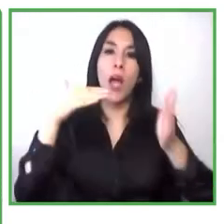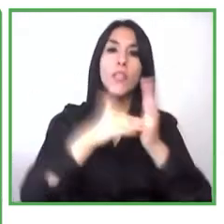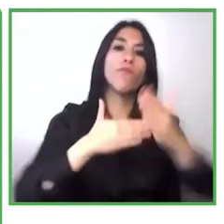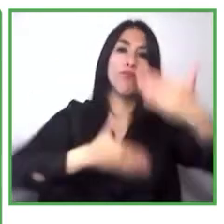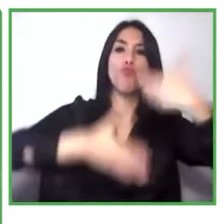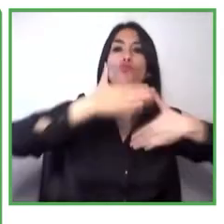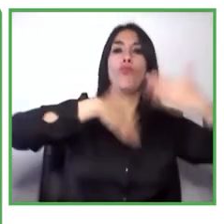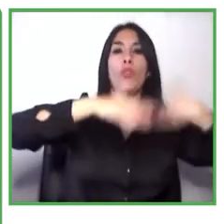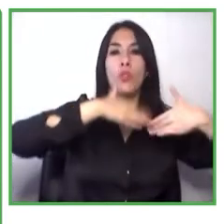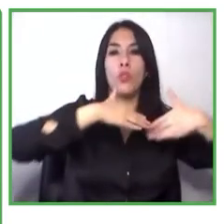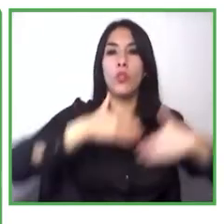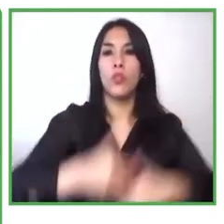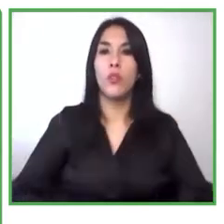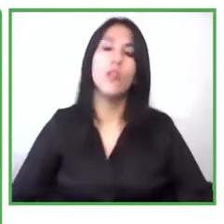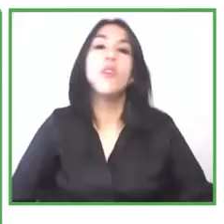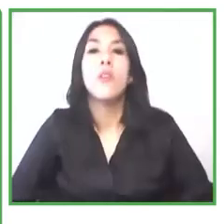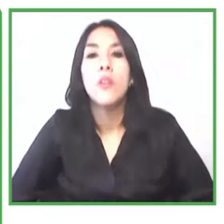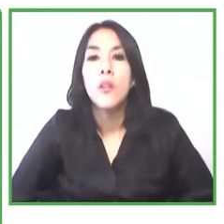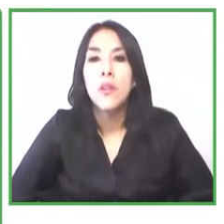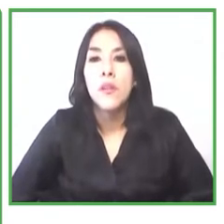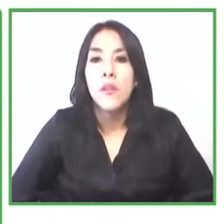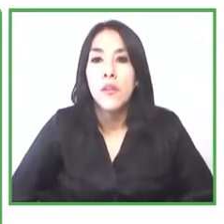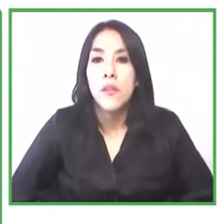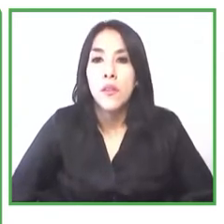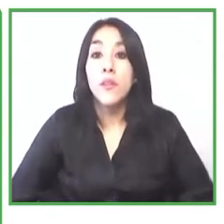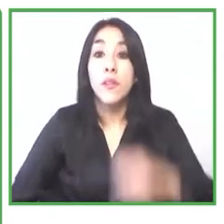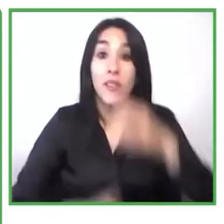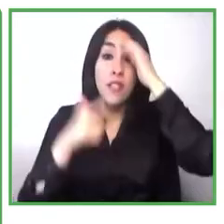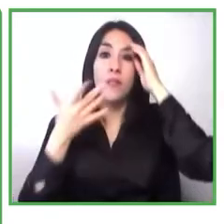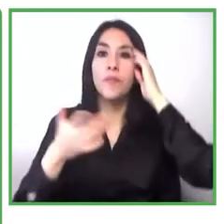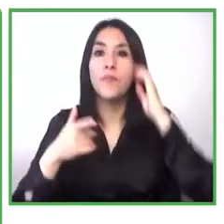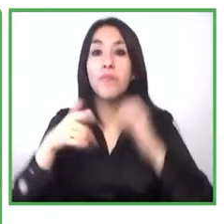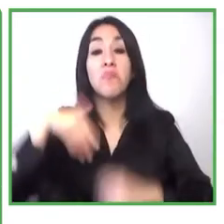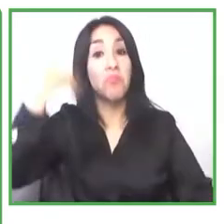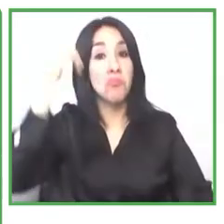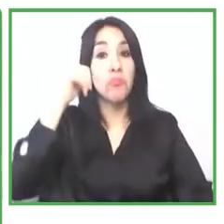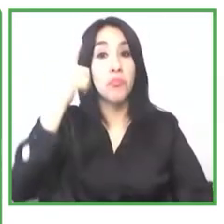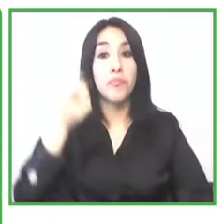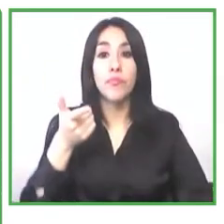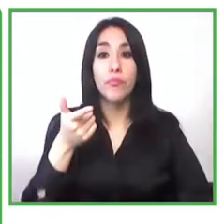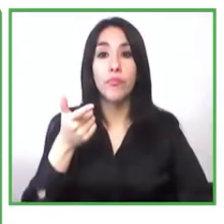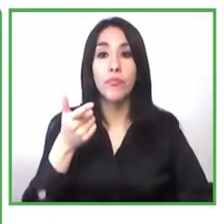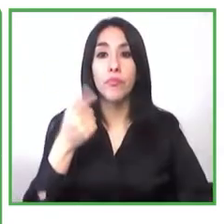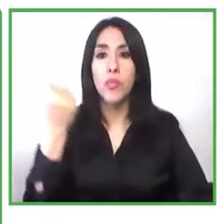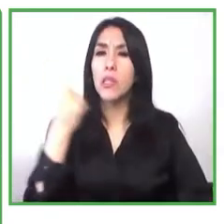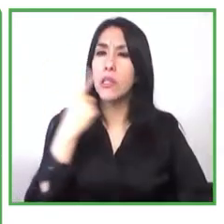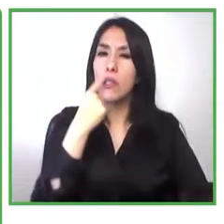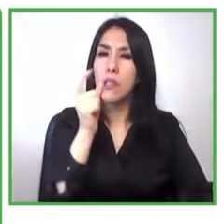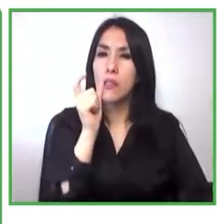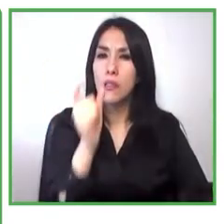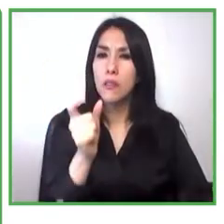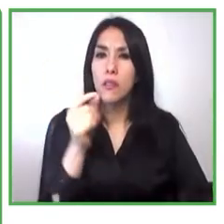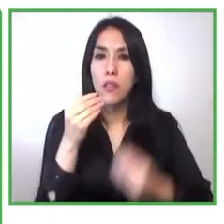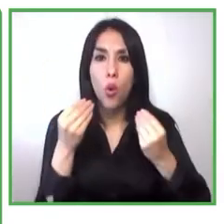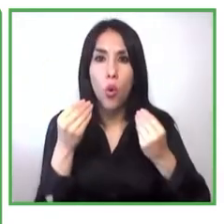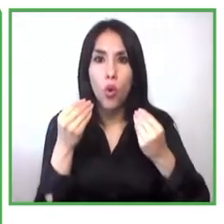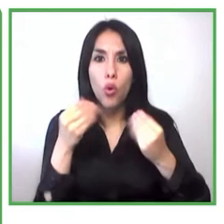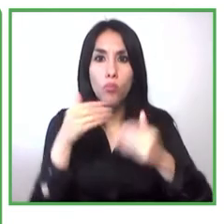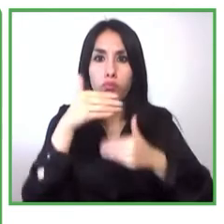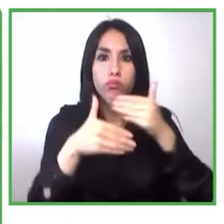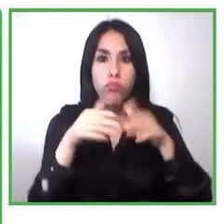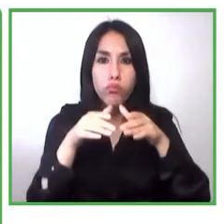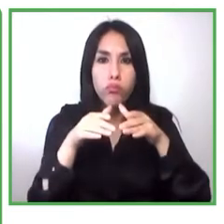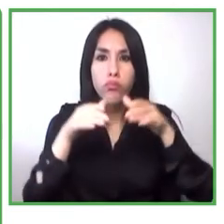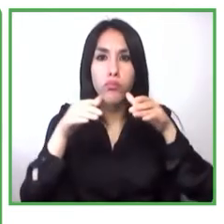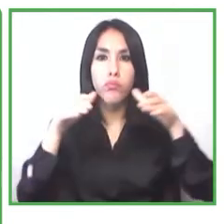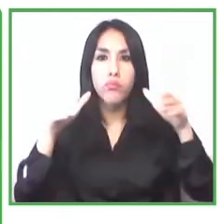buenos efectos en el proceso ya que logramos ampliar la cobertura y pudimos llegar a más lugares del país a través de este proceso